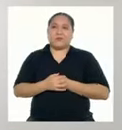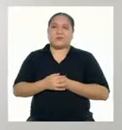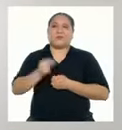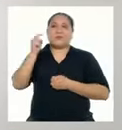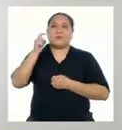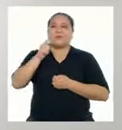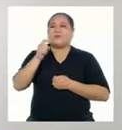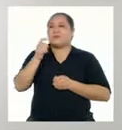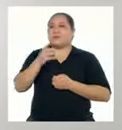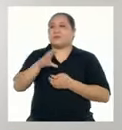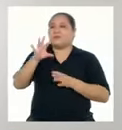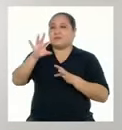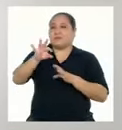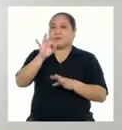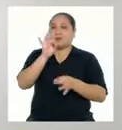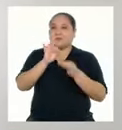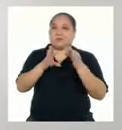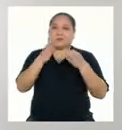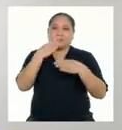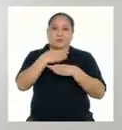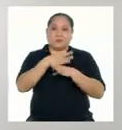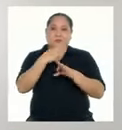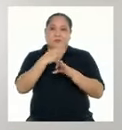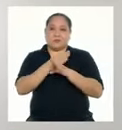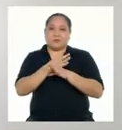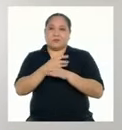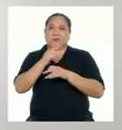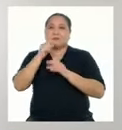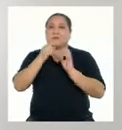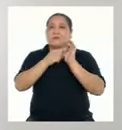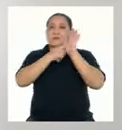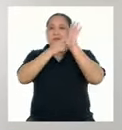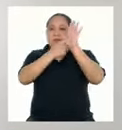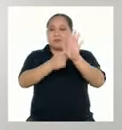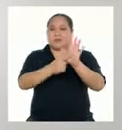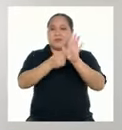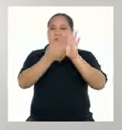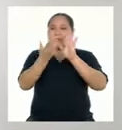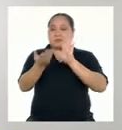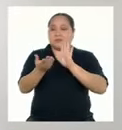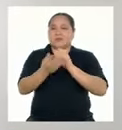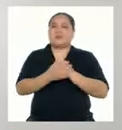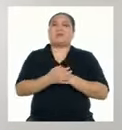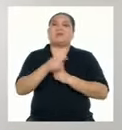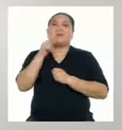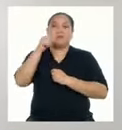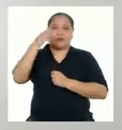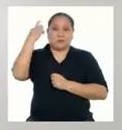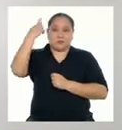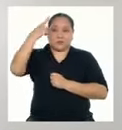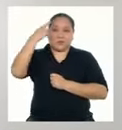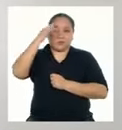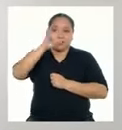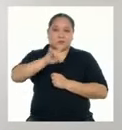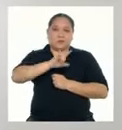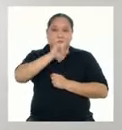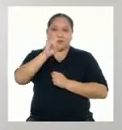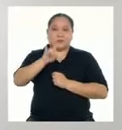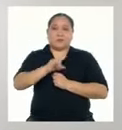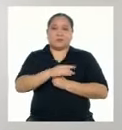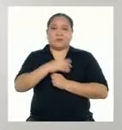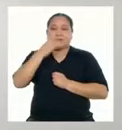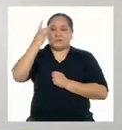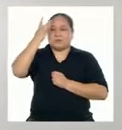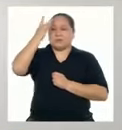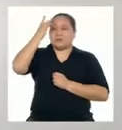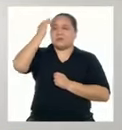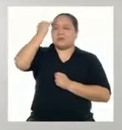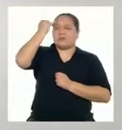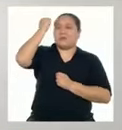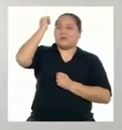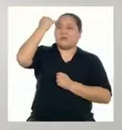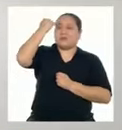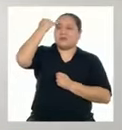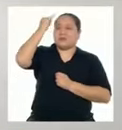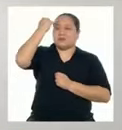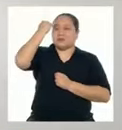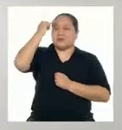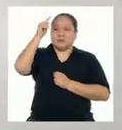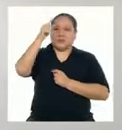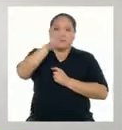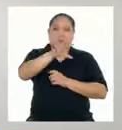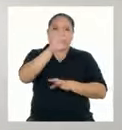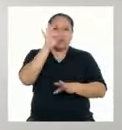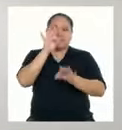Debemos elegir La forma En la que vamos A presentarlo Por ello Usaremos Nuestra imaginación